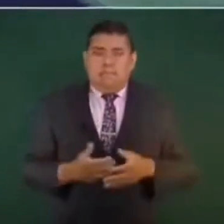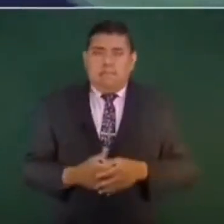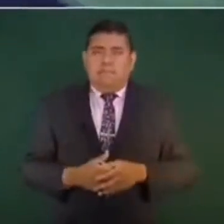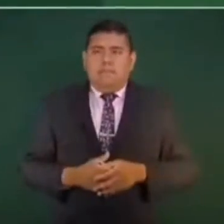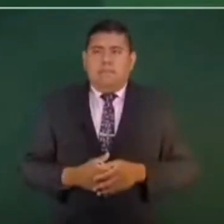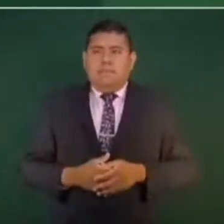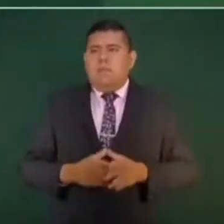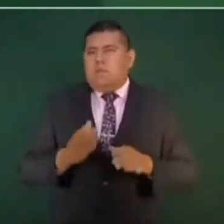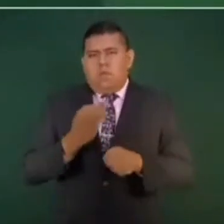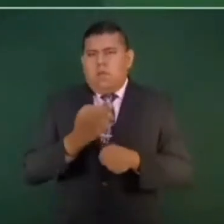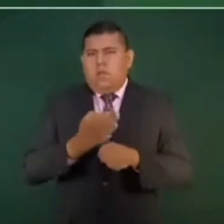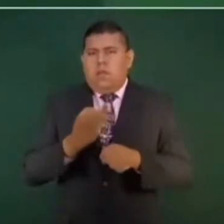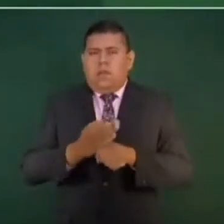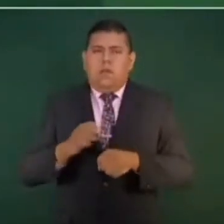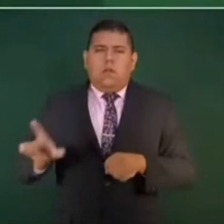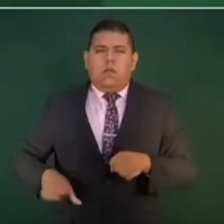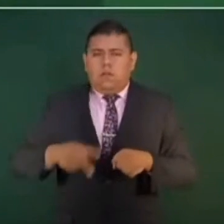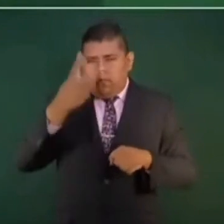ya cambió esto